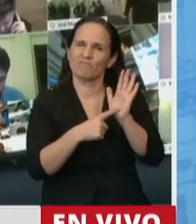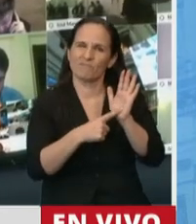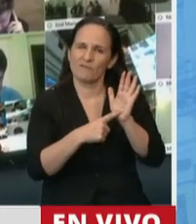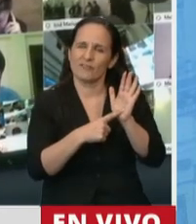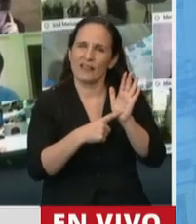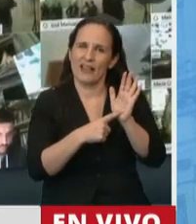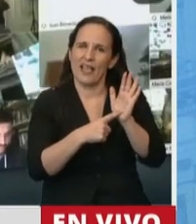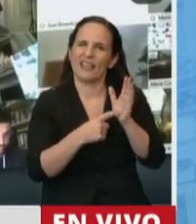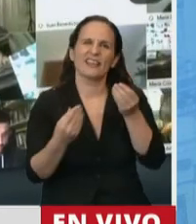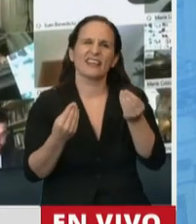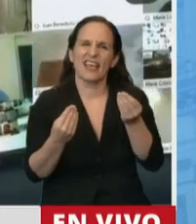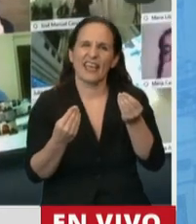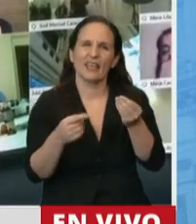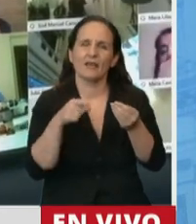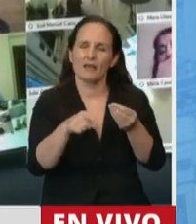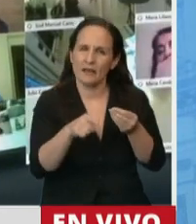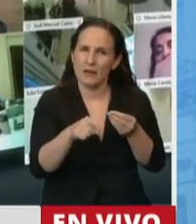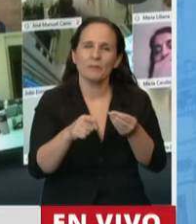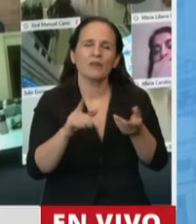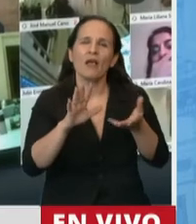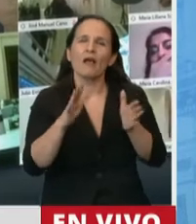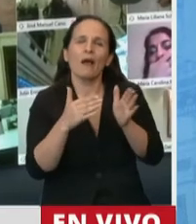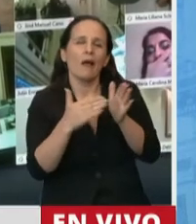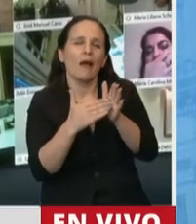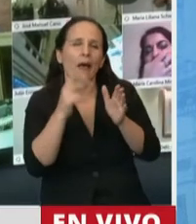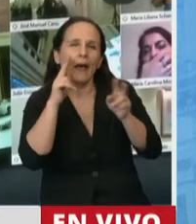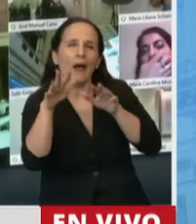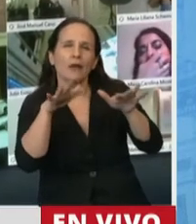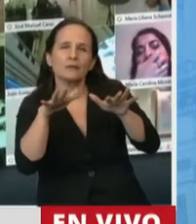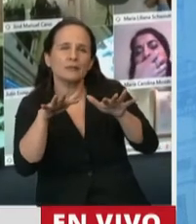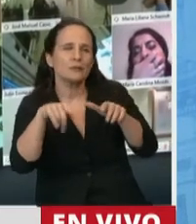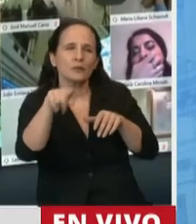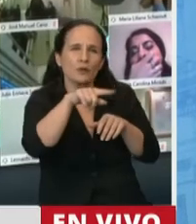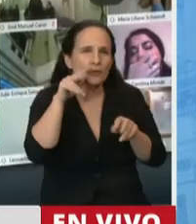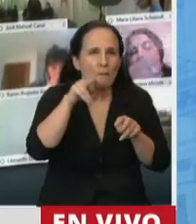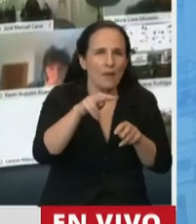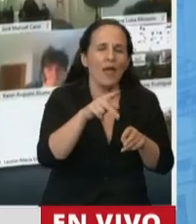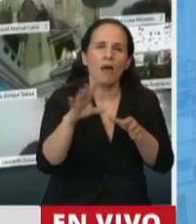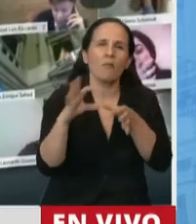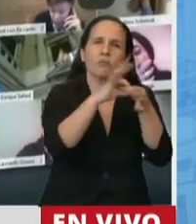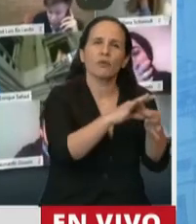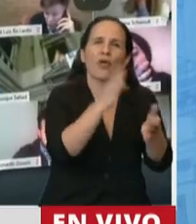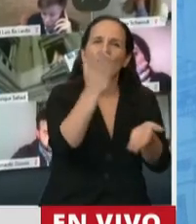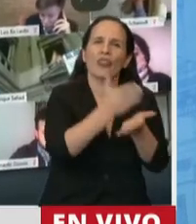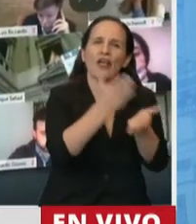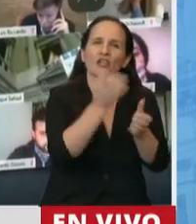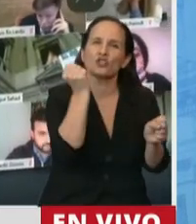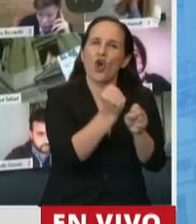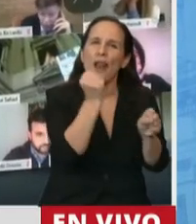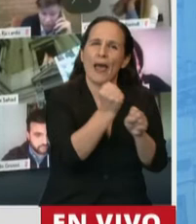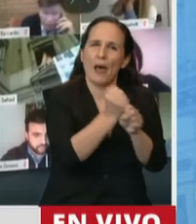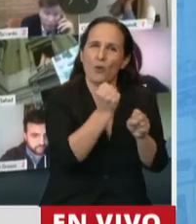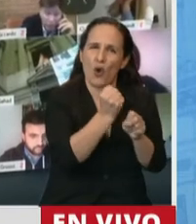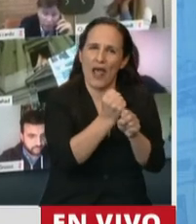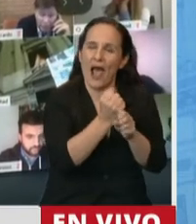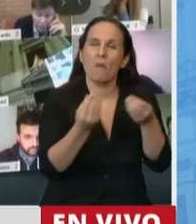de legislar con carácter intuitivo, con la naturaleza protectoria, que el derecho laboral se exige para sí mismo, porque lo